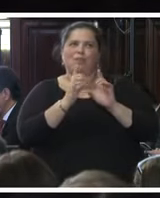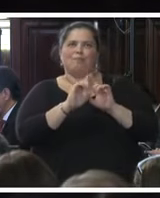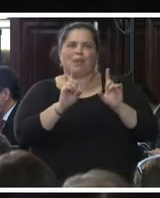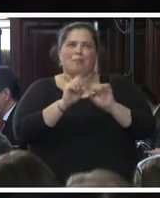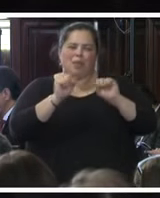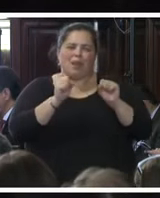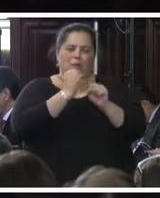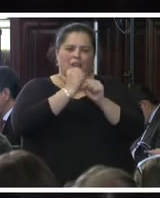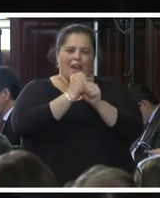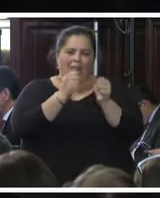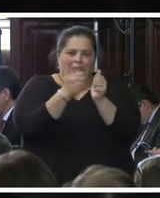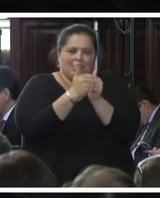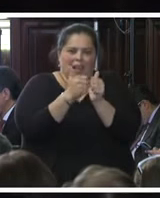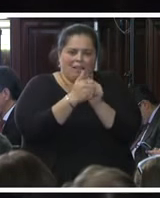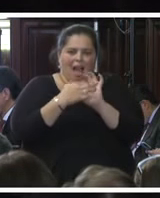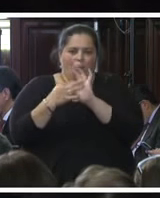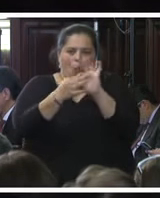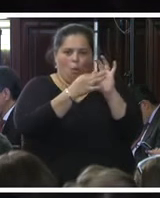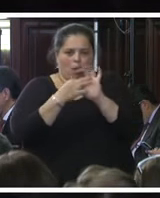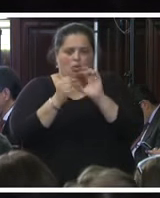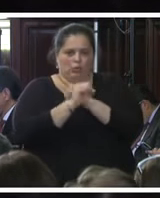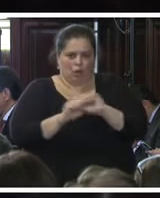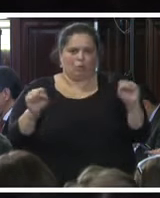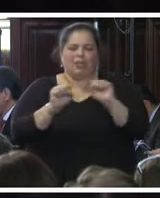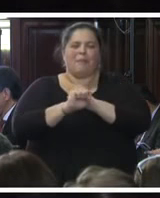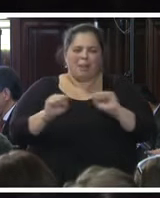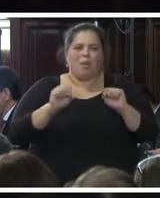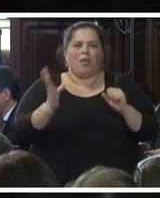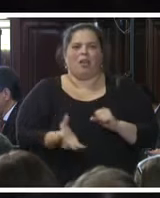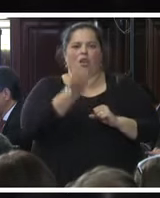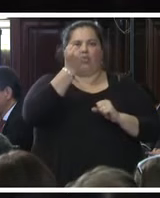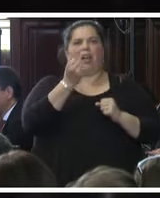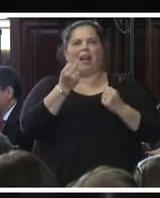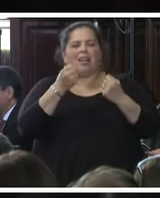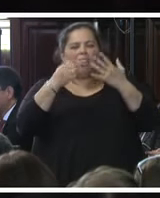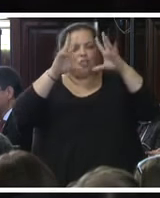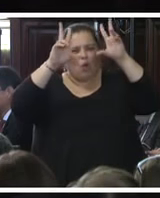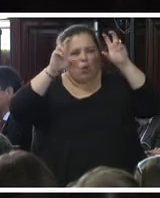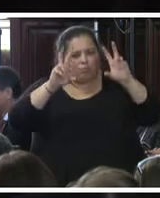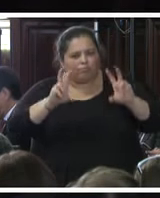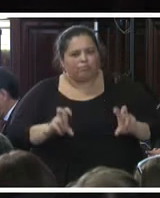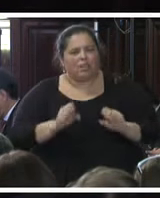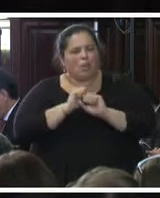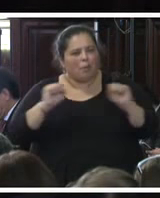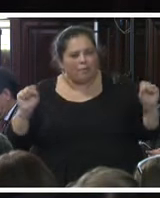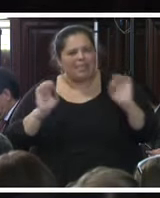cerca, unidos en lo posible, para tratar de desentrañar todos los aspectos que nos permitan saber a ciencia